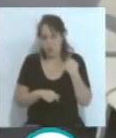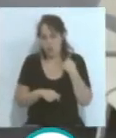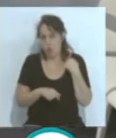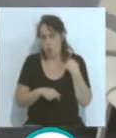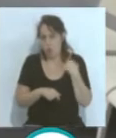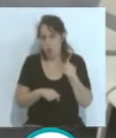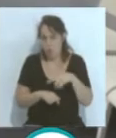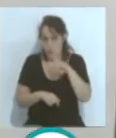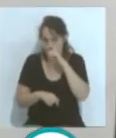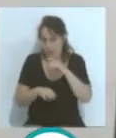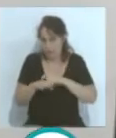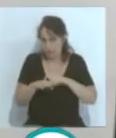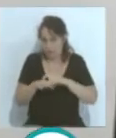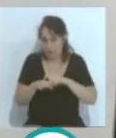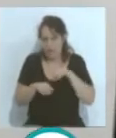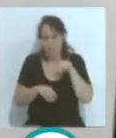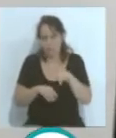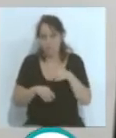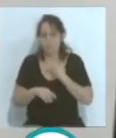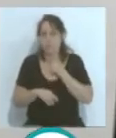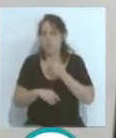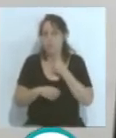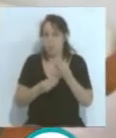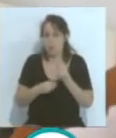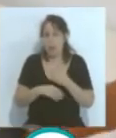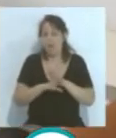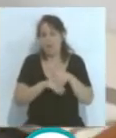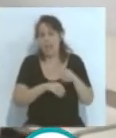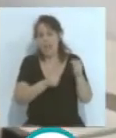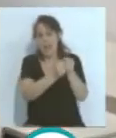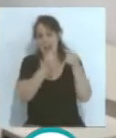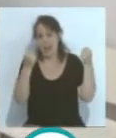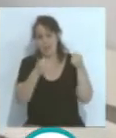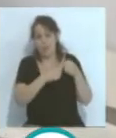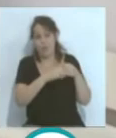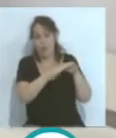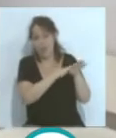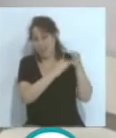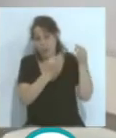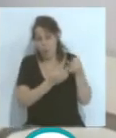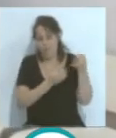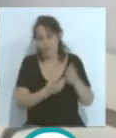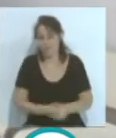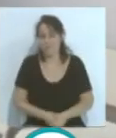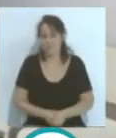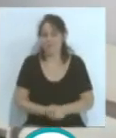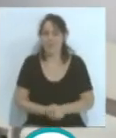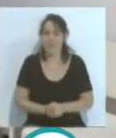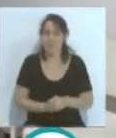esta primera sí que me gusta mucho, la verdad. Acabará en el armario seguro, tarde o temprano. Álvaro Negredo, que vemos ahí